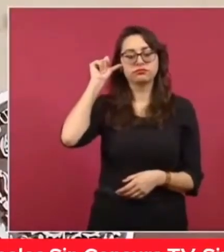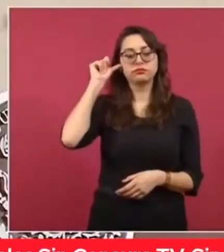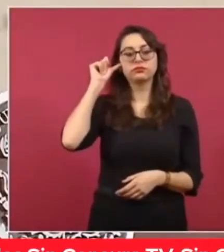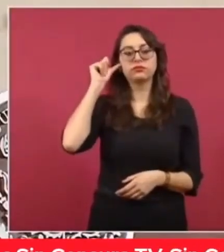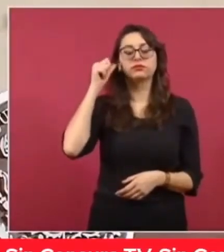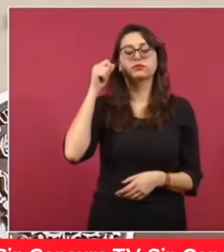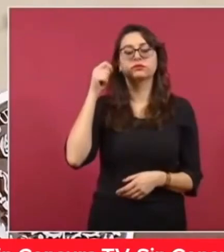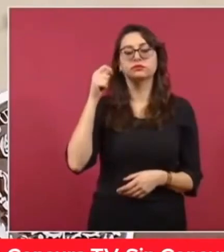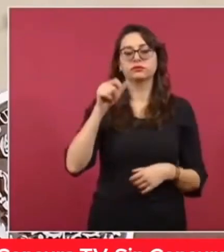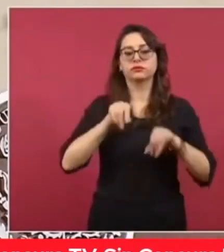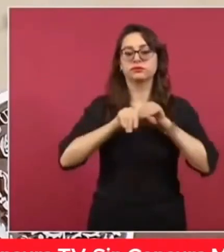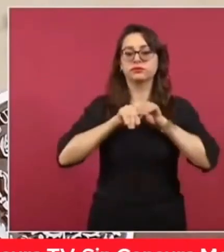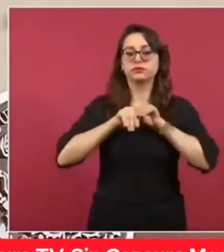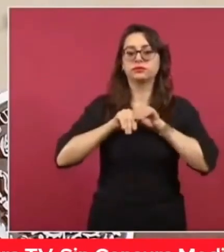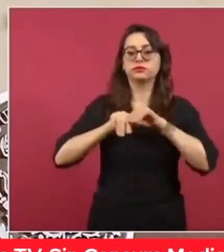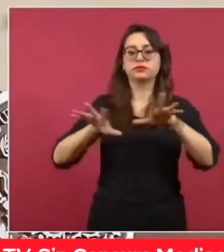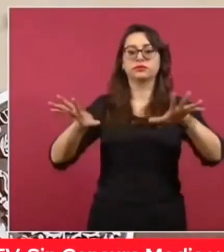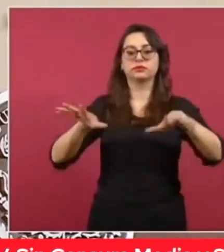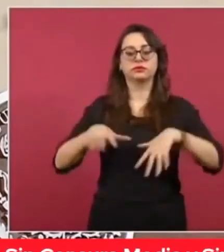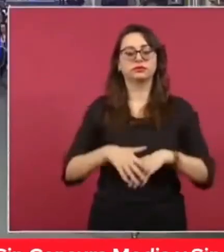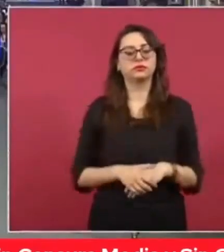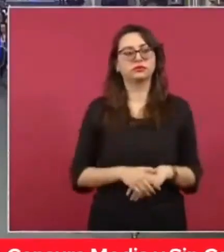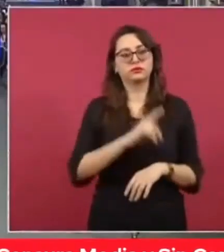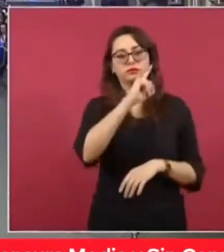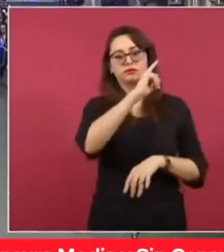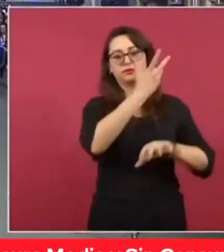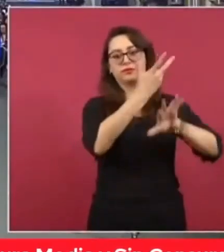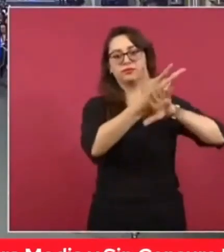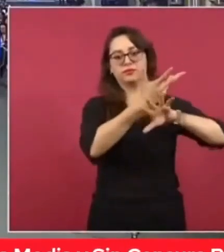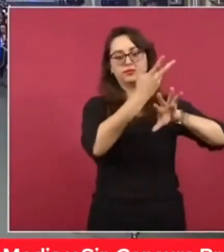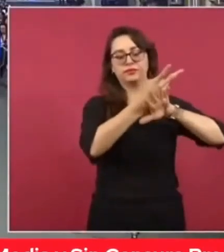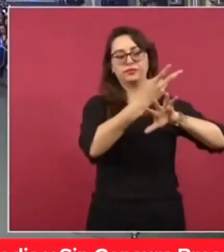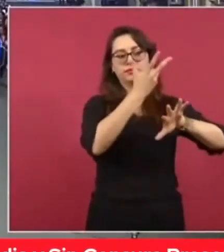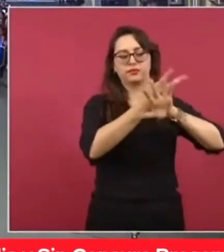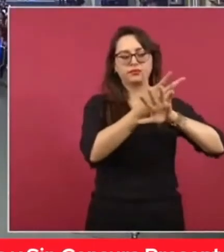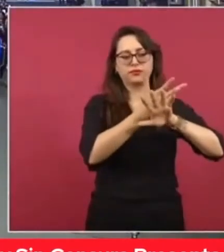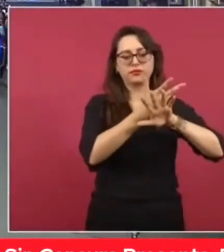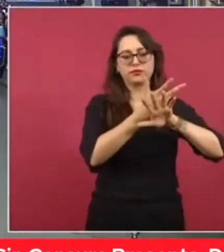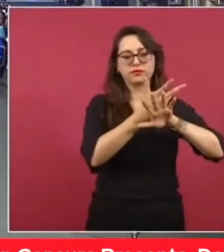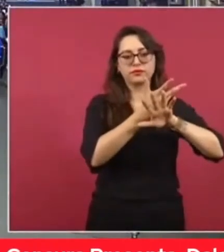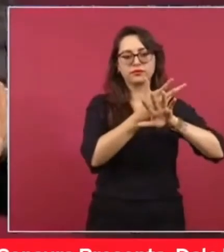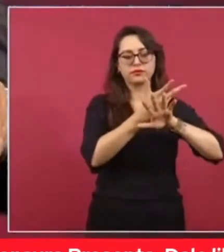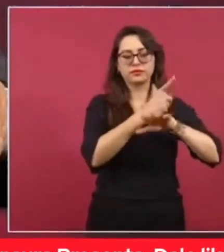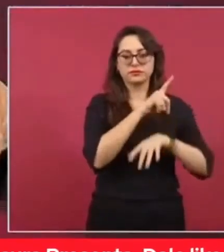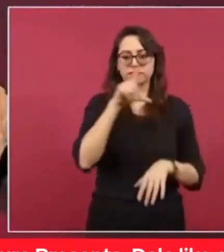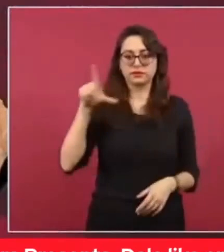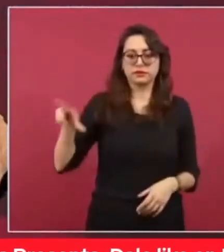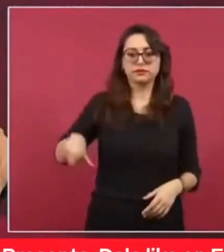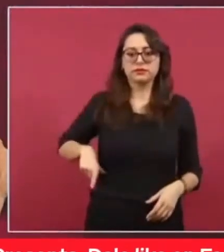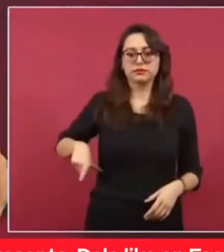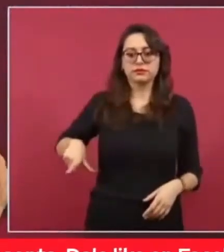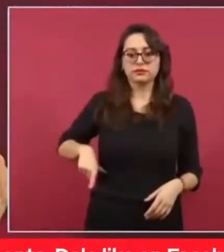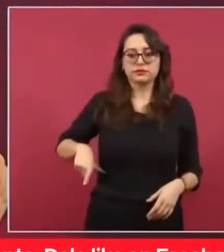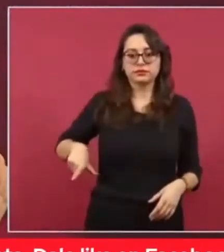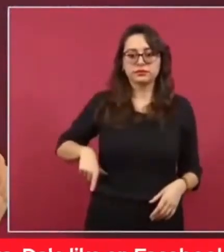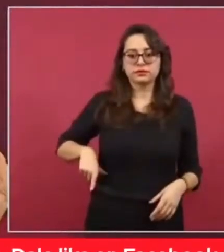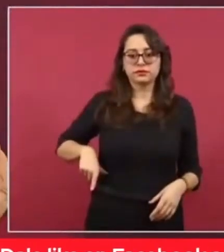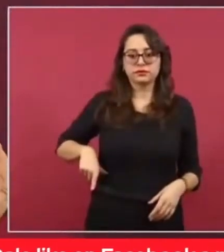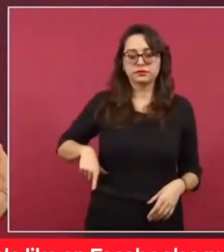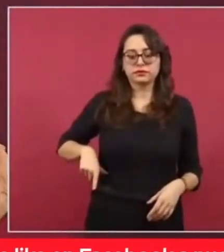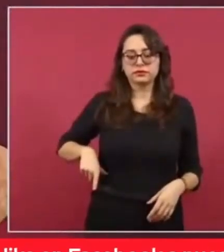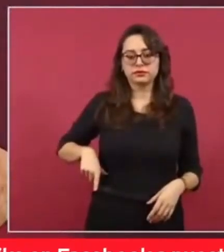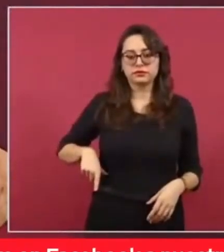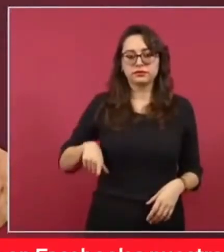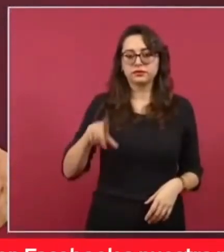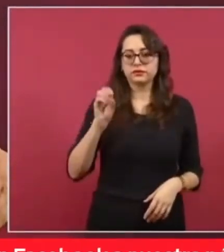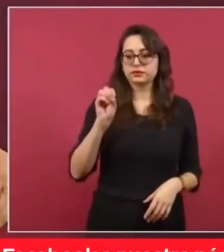Unidos le va a dar más dinero a estas organizaciones no